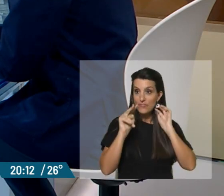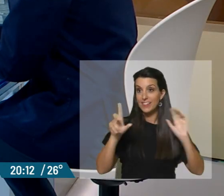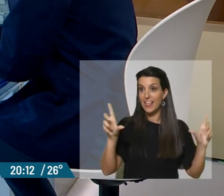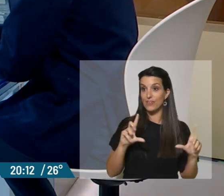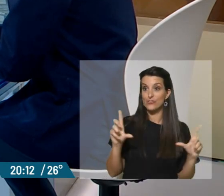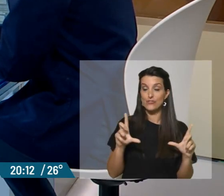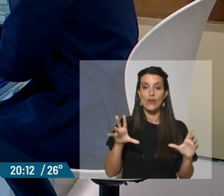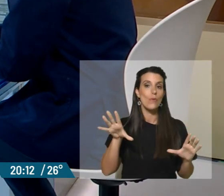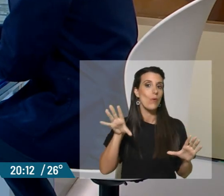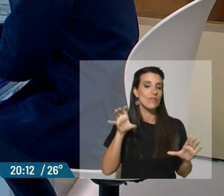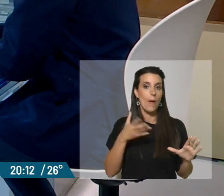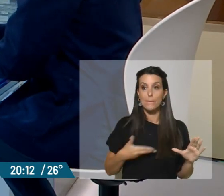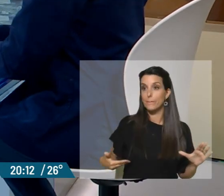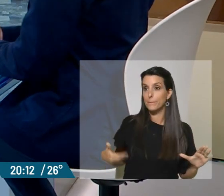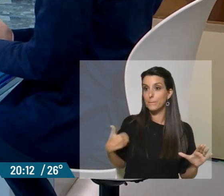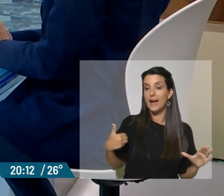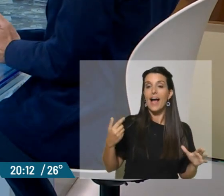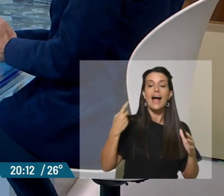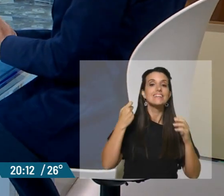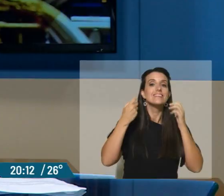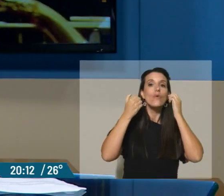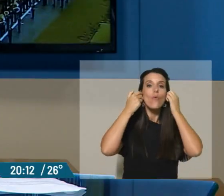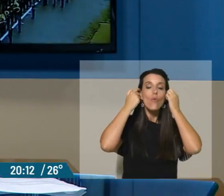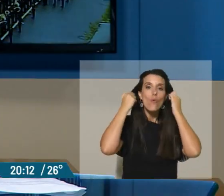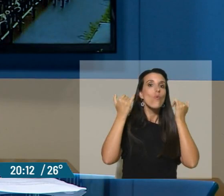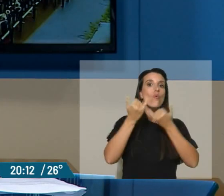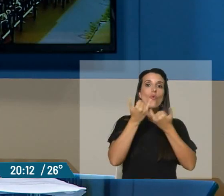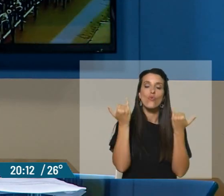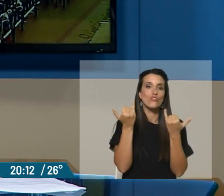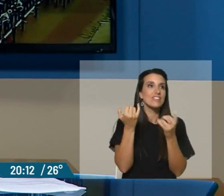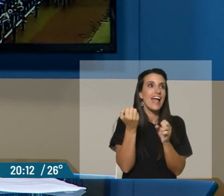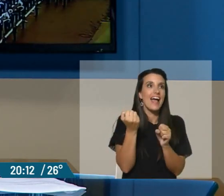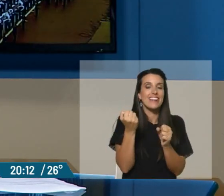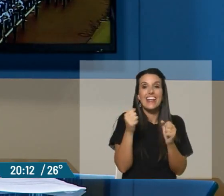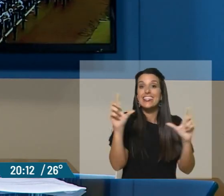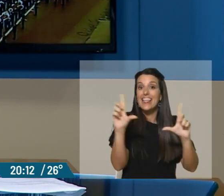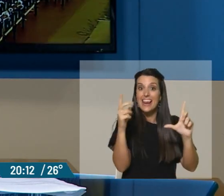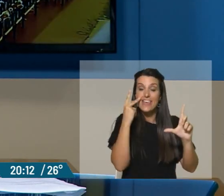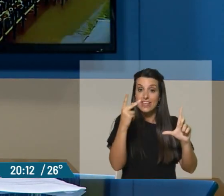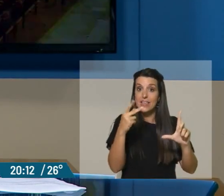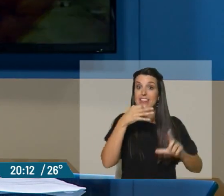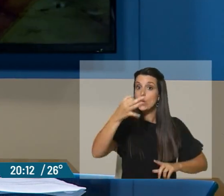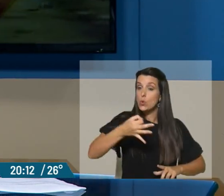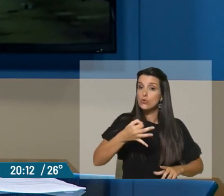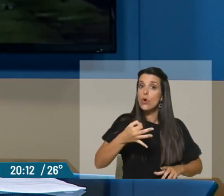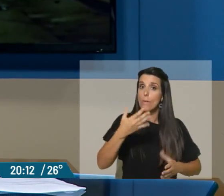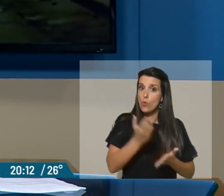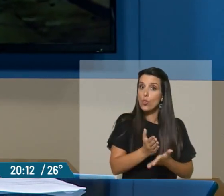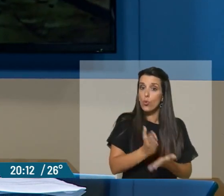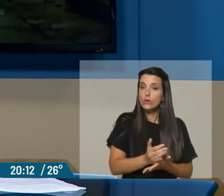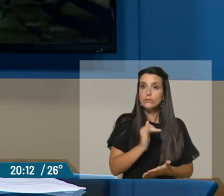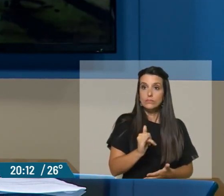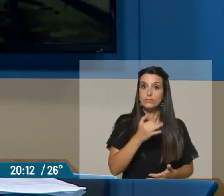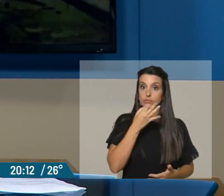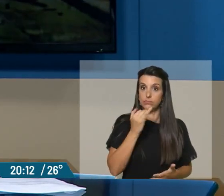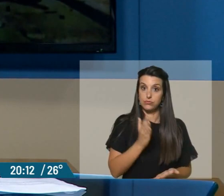seguramente, escuchando al presidente argentino. Ayer fue un día de televisión a full, sí. Con un discurso impactante. Un discurso muy duro, ¿no? ¿Qué te dejó ese